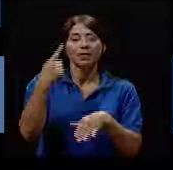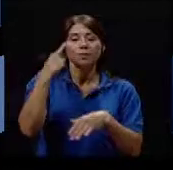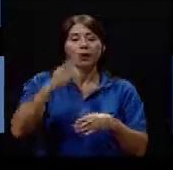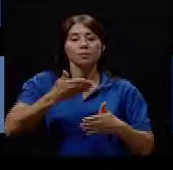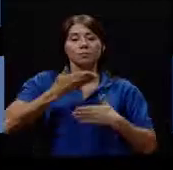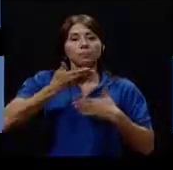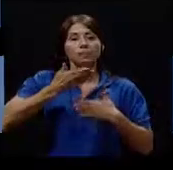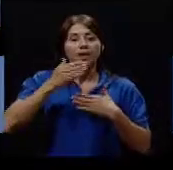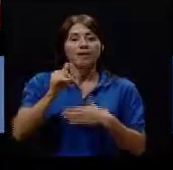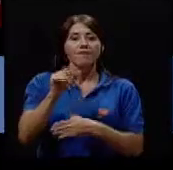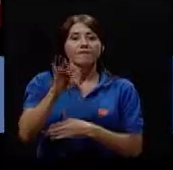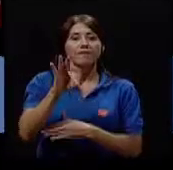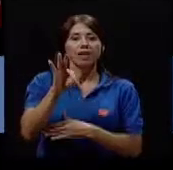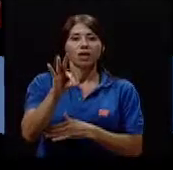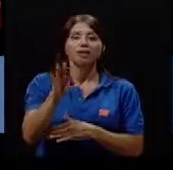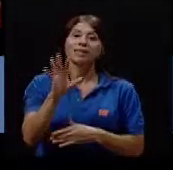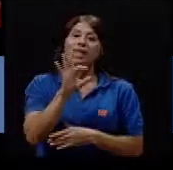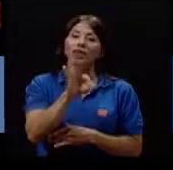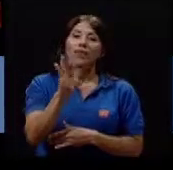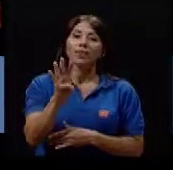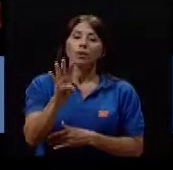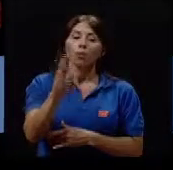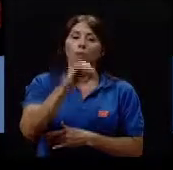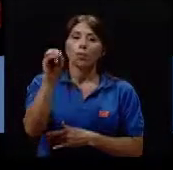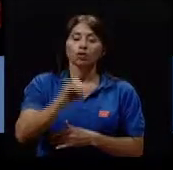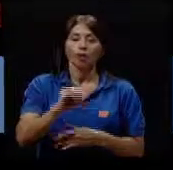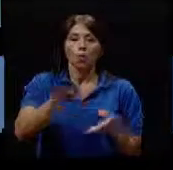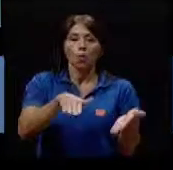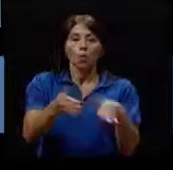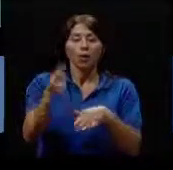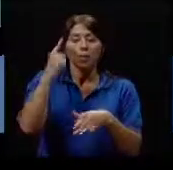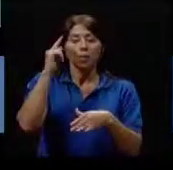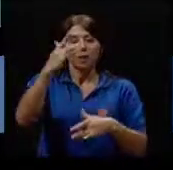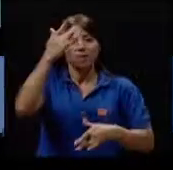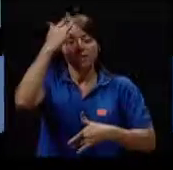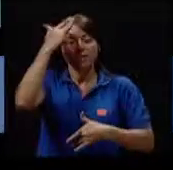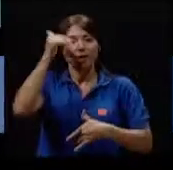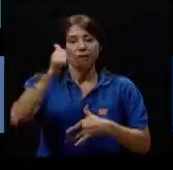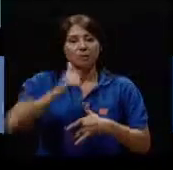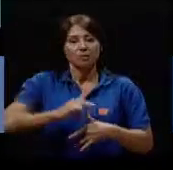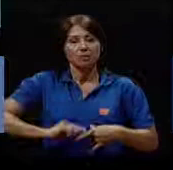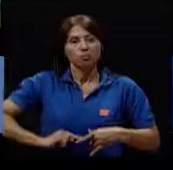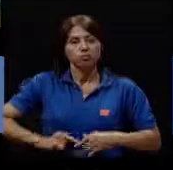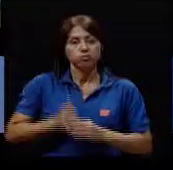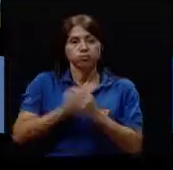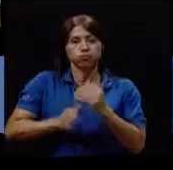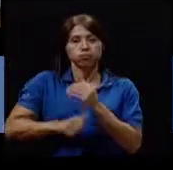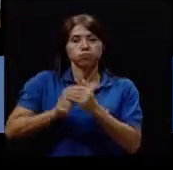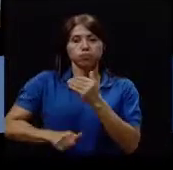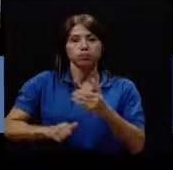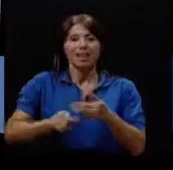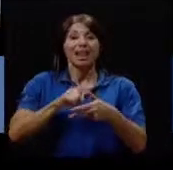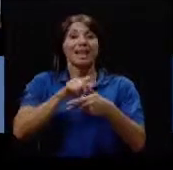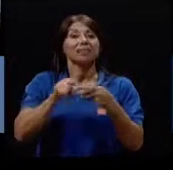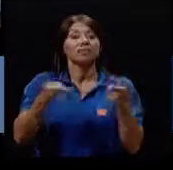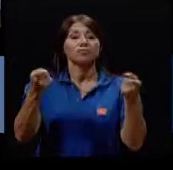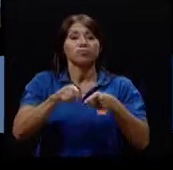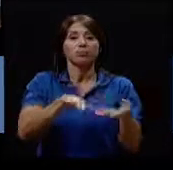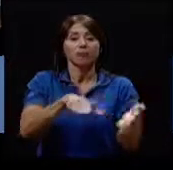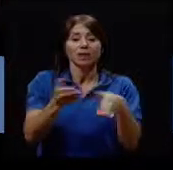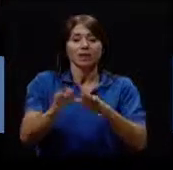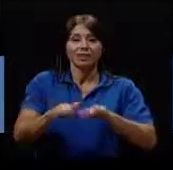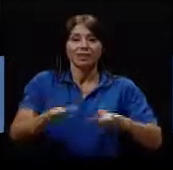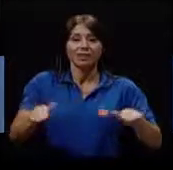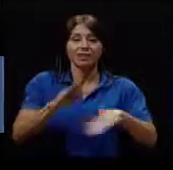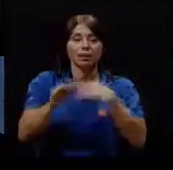inferiores y 94% de las muertes por enfermedades diarreicas las 3 causas principales de mortalidad en la